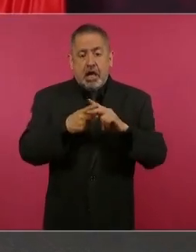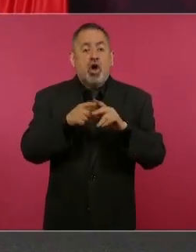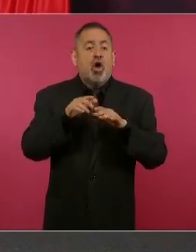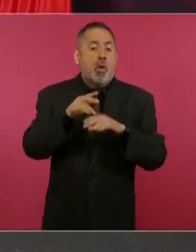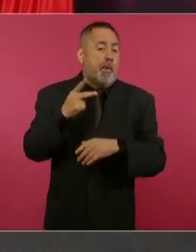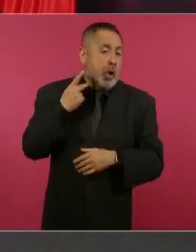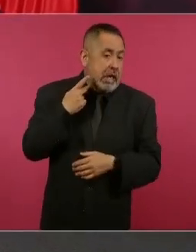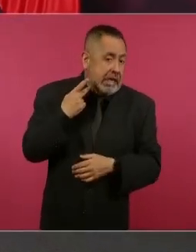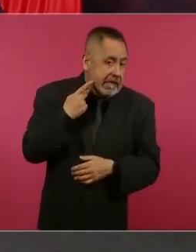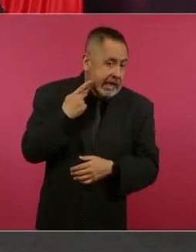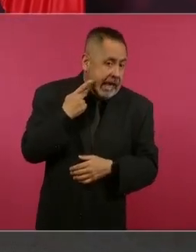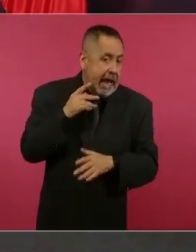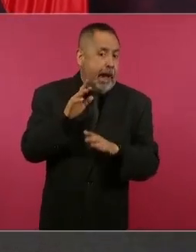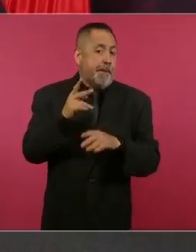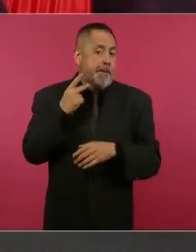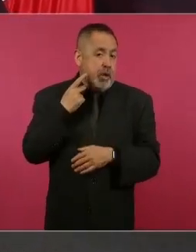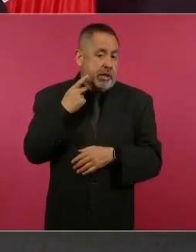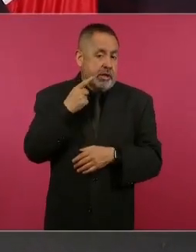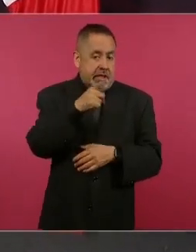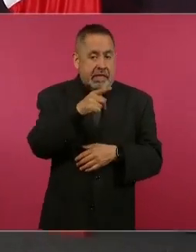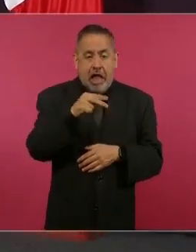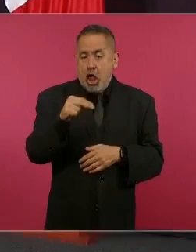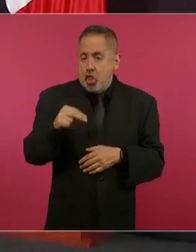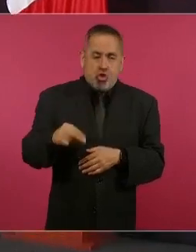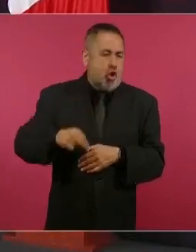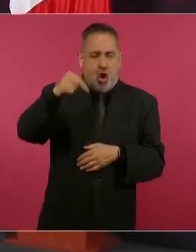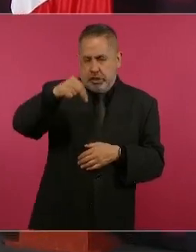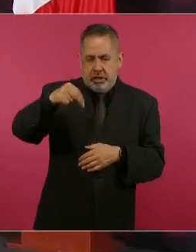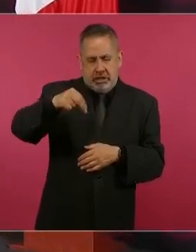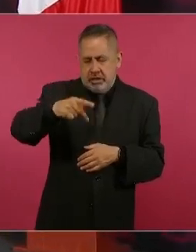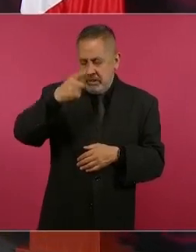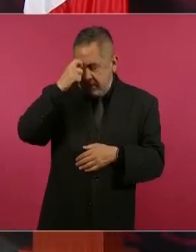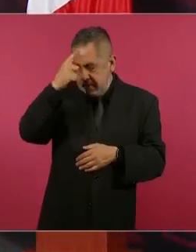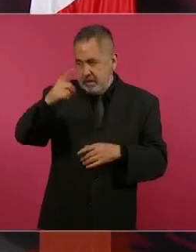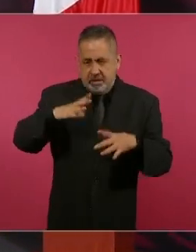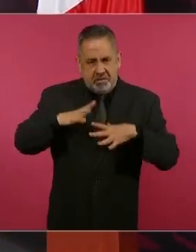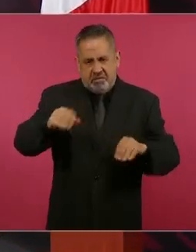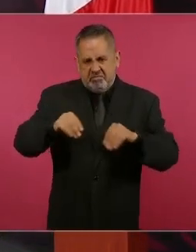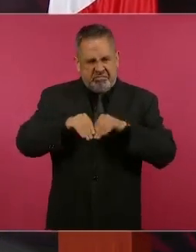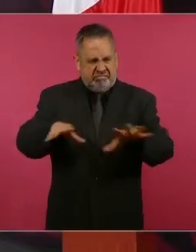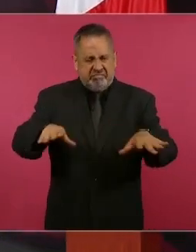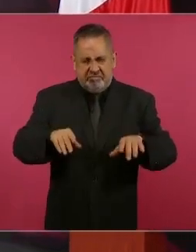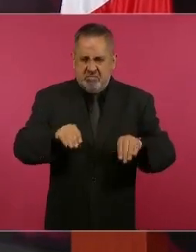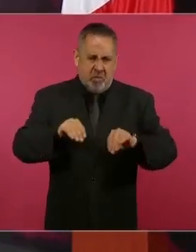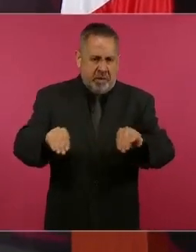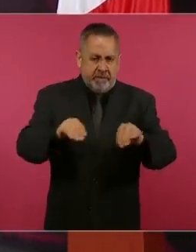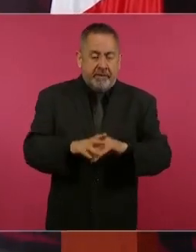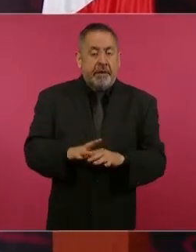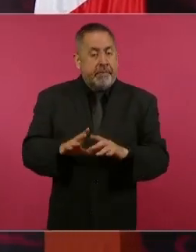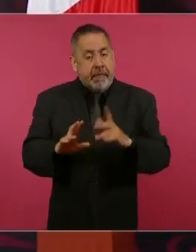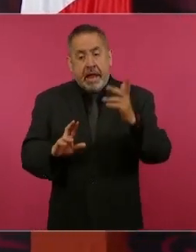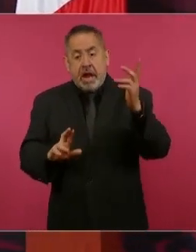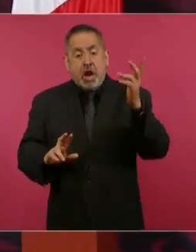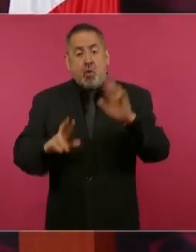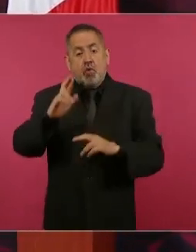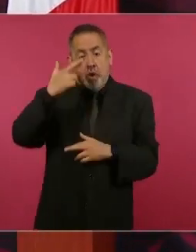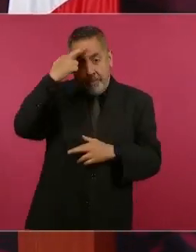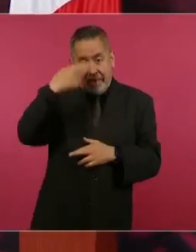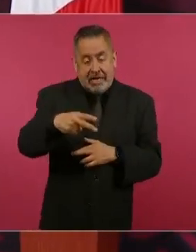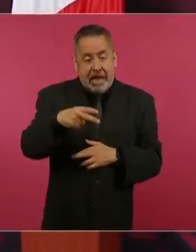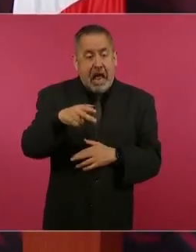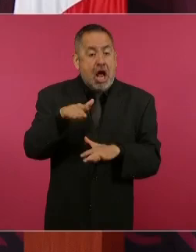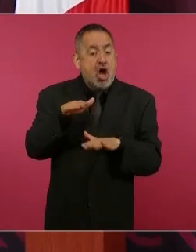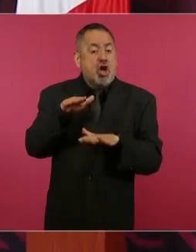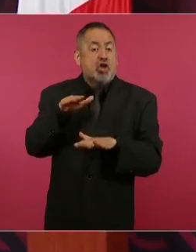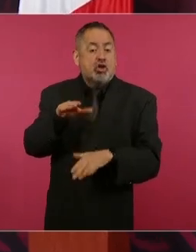política llega del norte. La revolución mexicana en